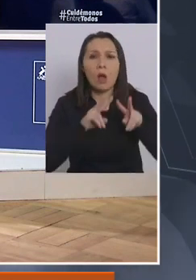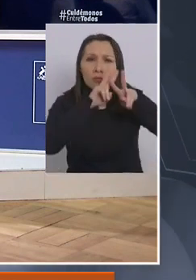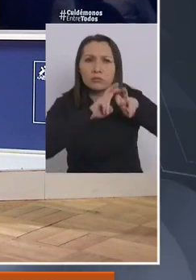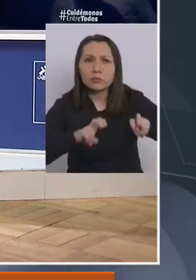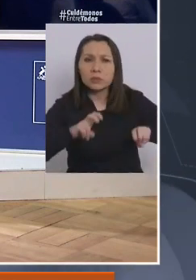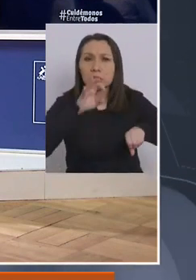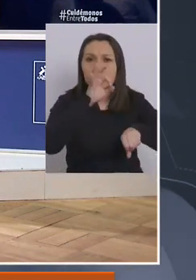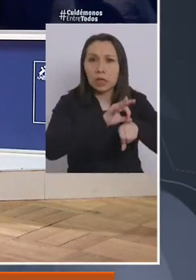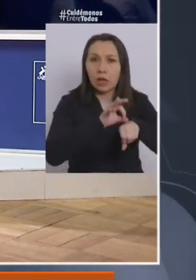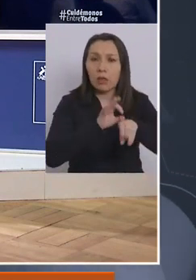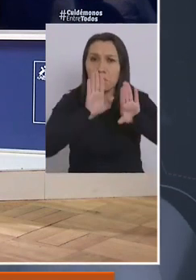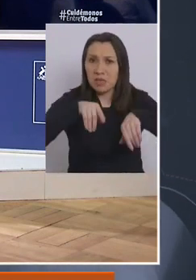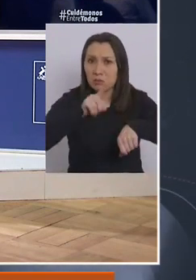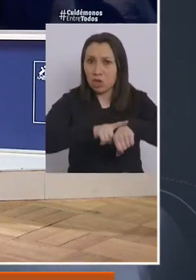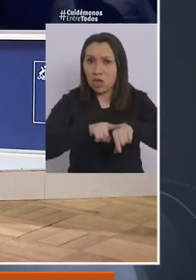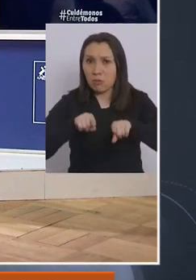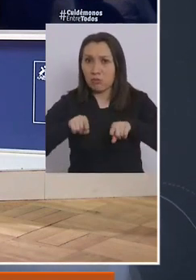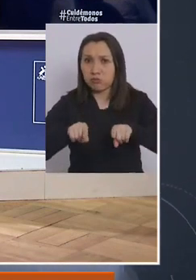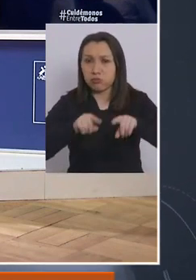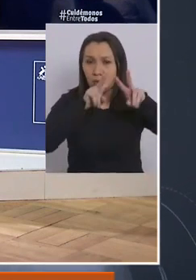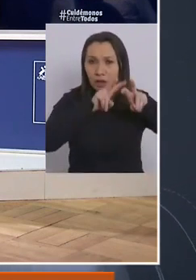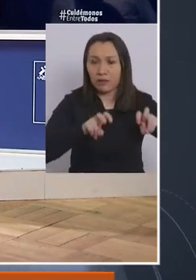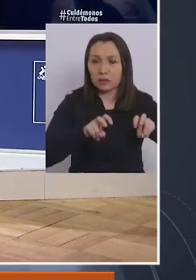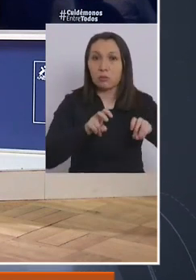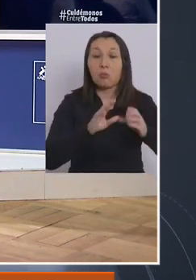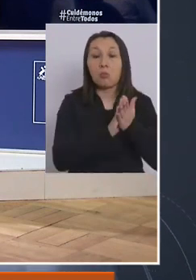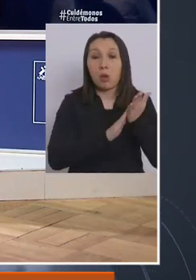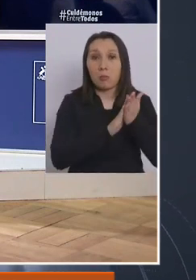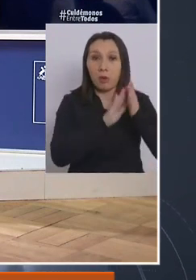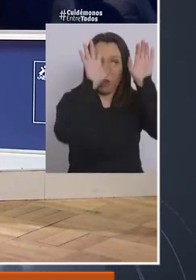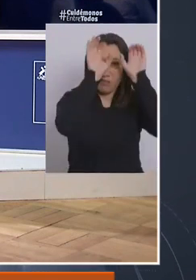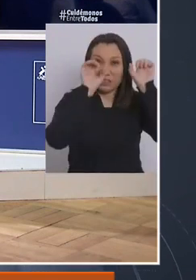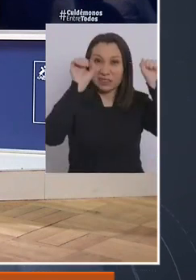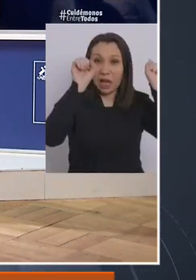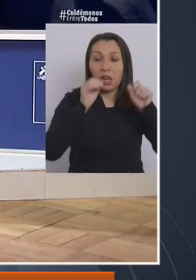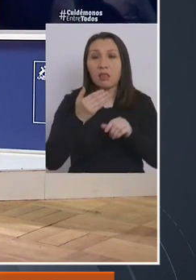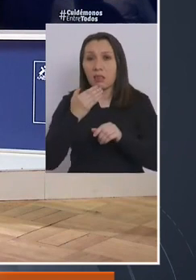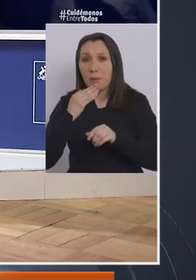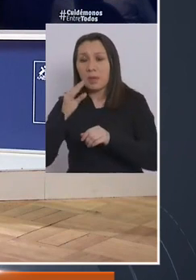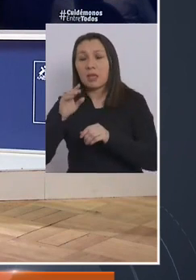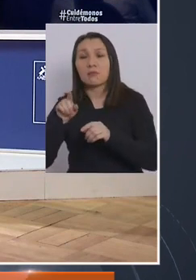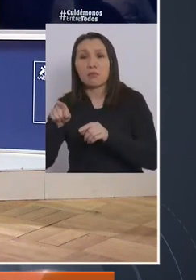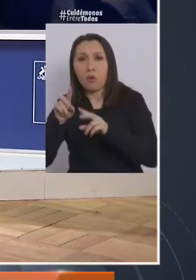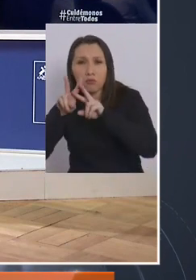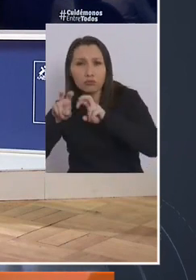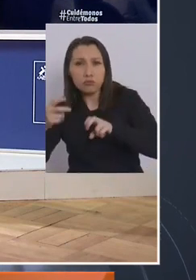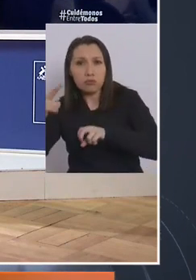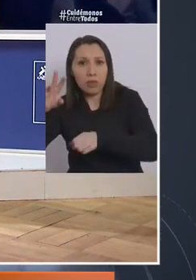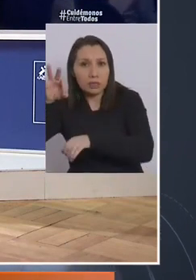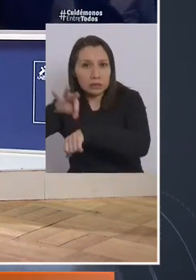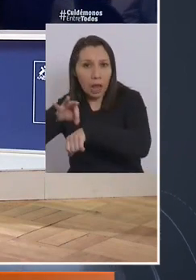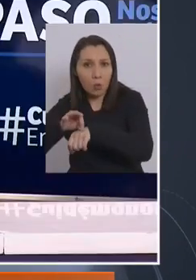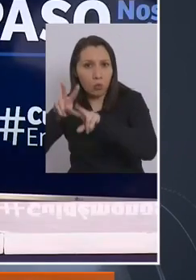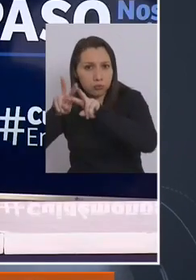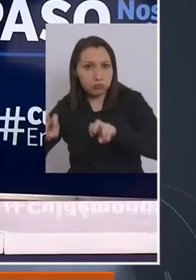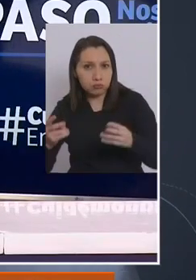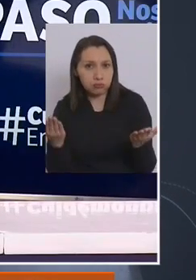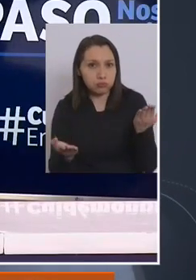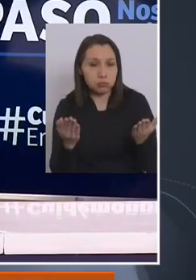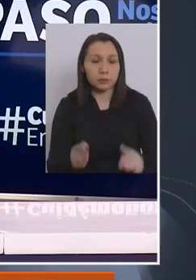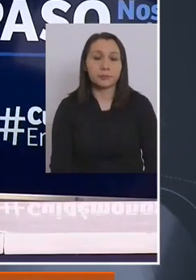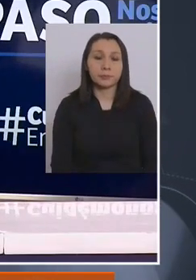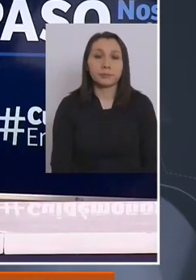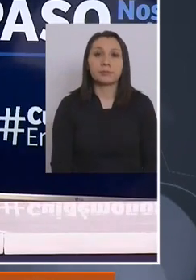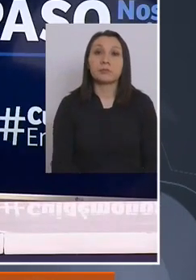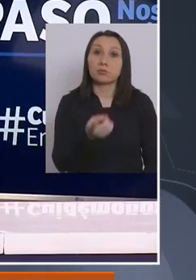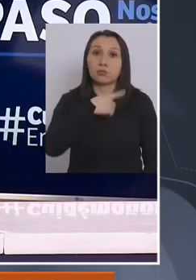sanitarios corren de manera paralela de investigaciones de la Fiscalía que se pudiesen dar. Bueno, nosotros lo hemos